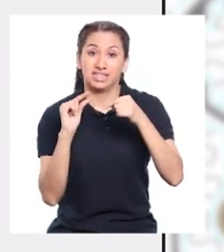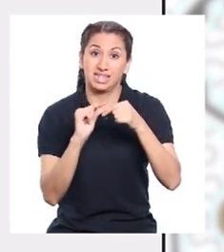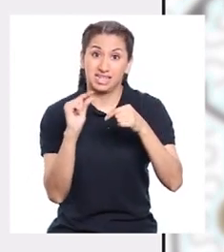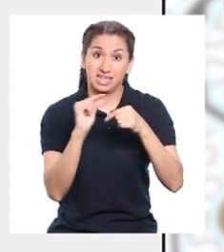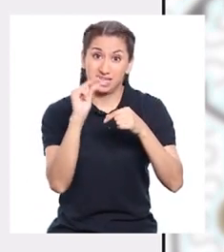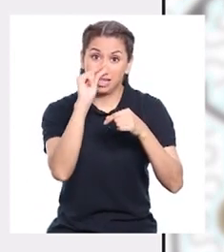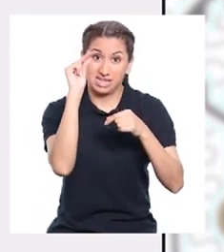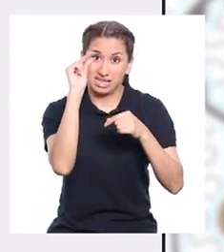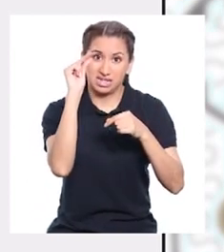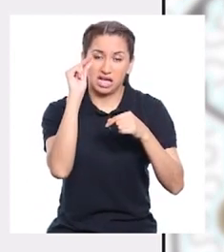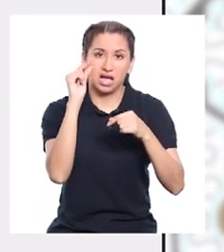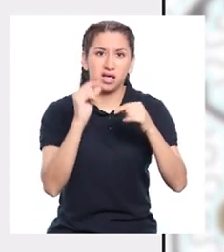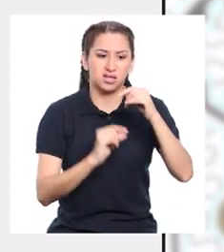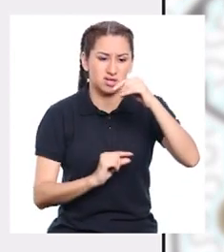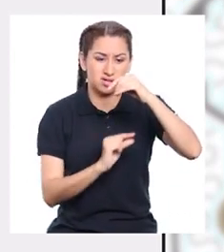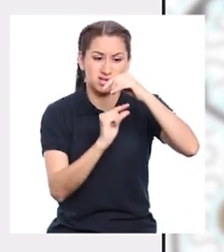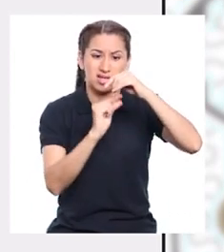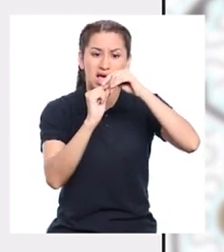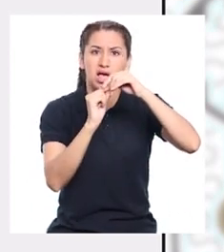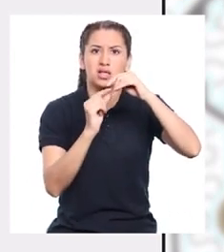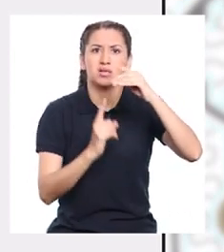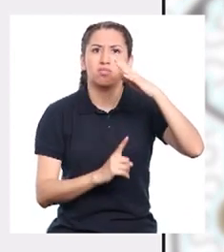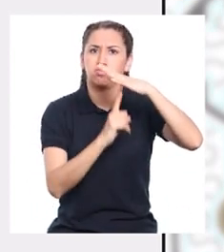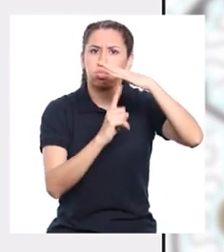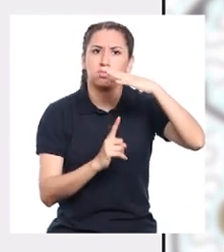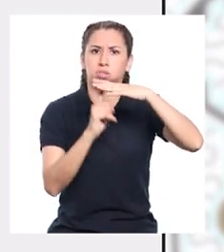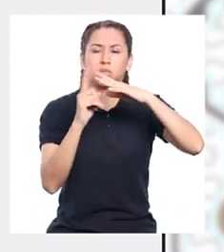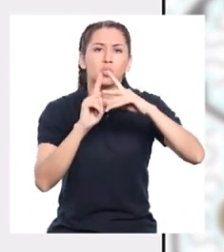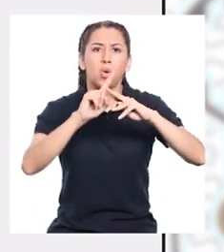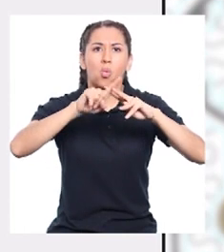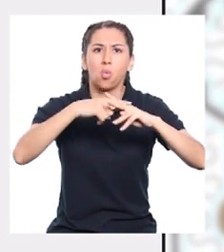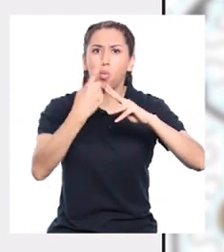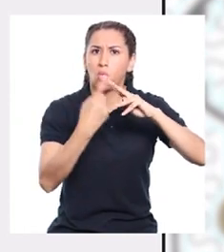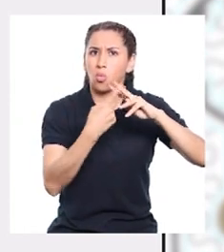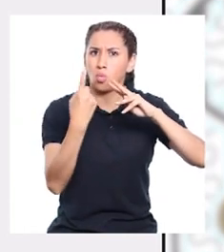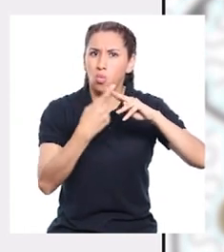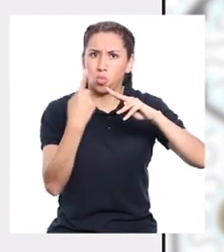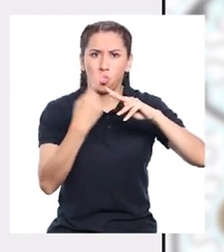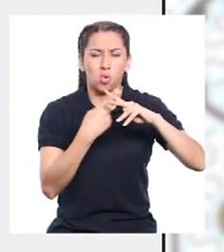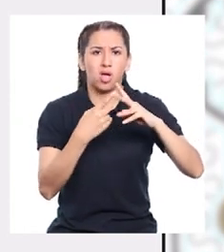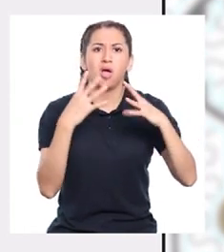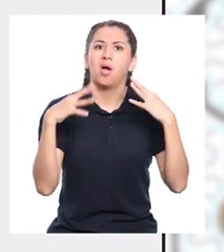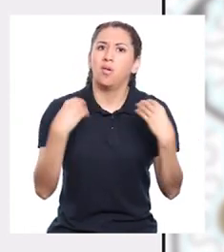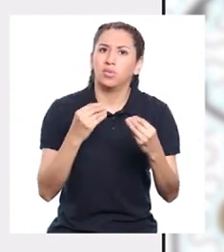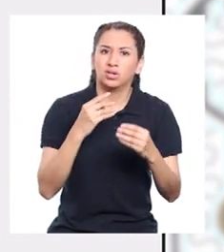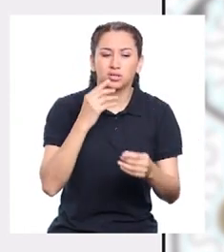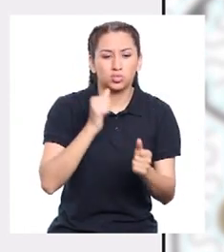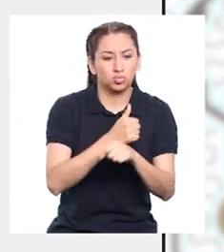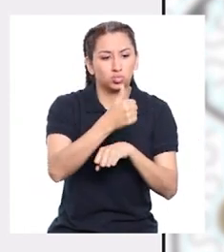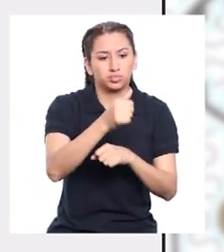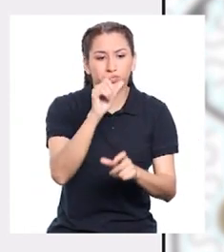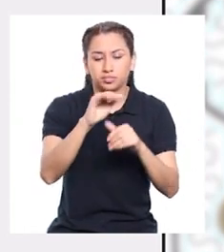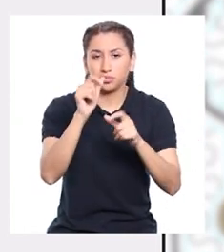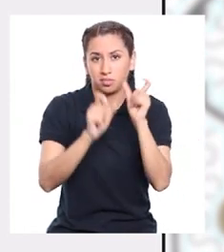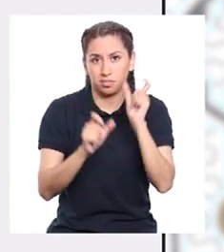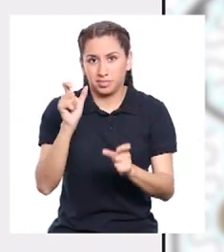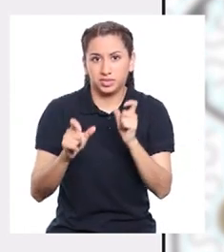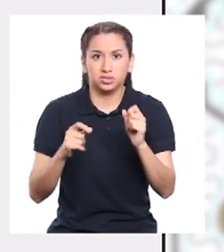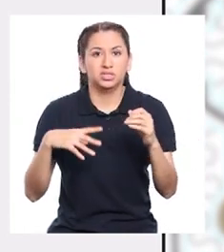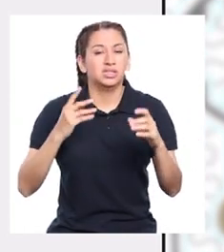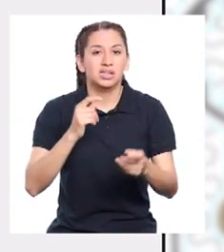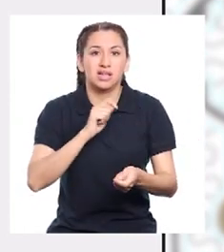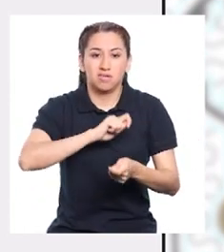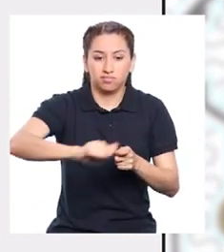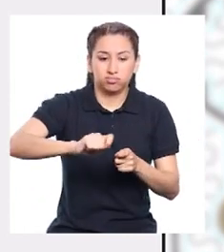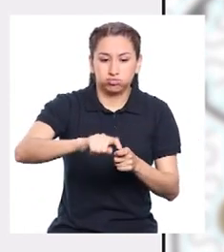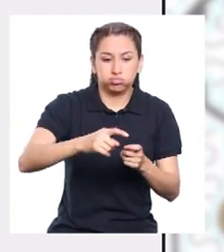Los gases de efecto invernadero están aumentando su proporción en la atmósfera debido a las actividades realizadas por los seres humanos, como